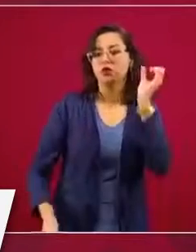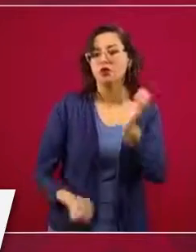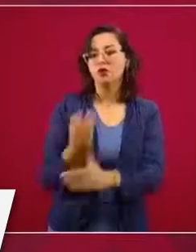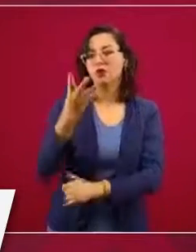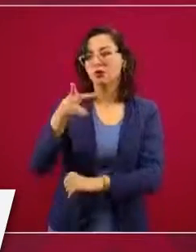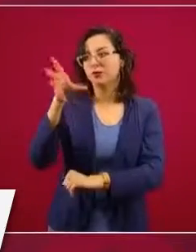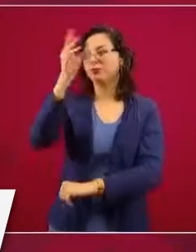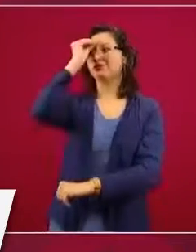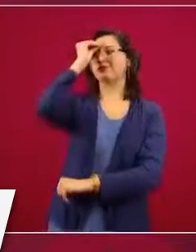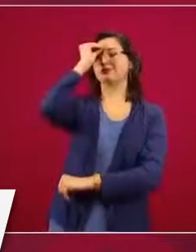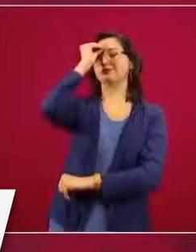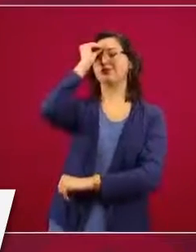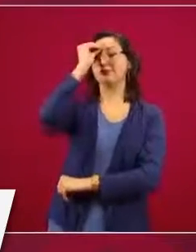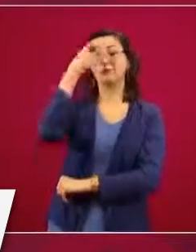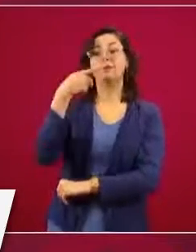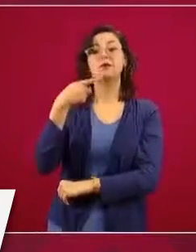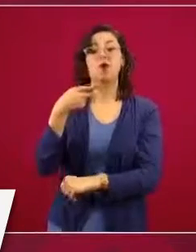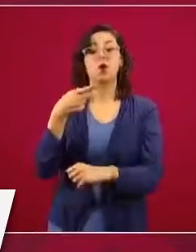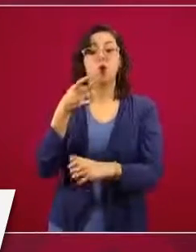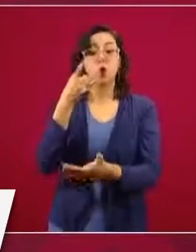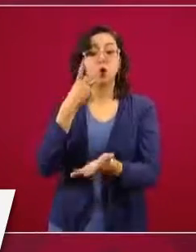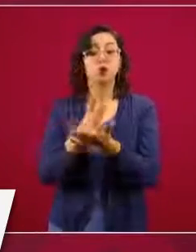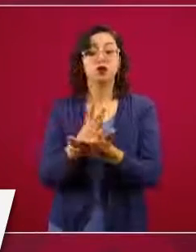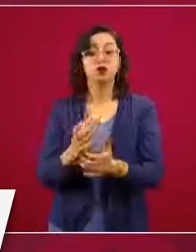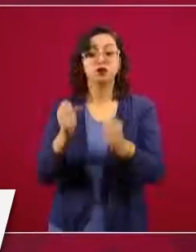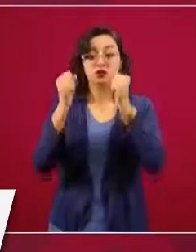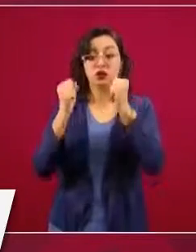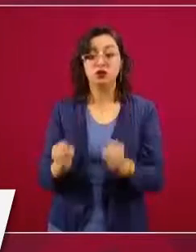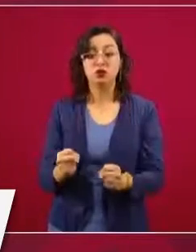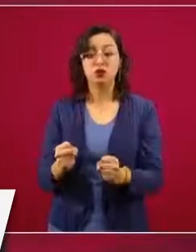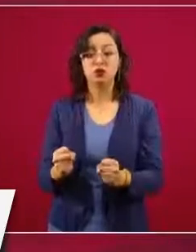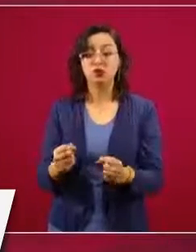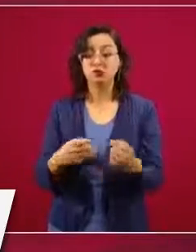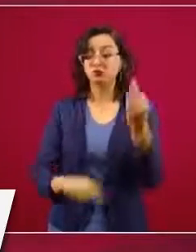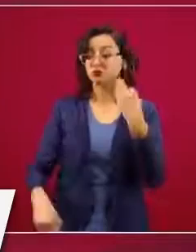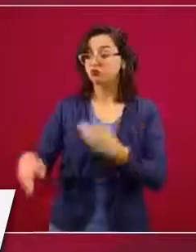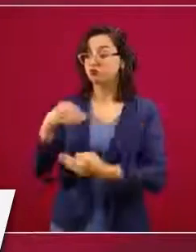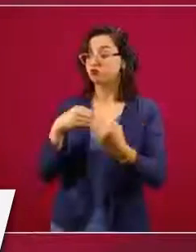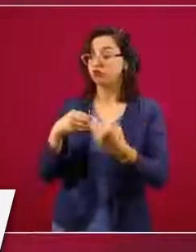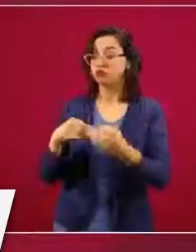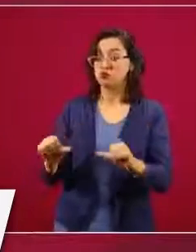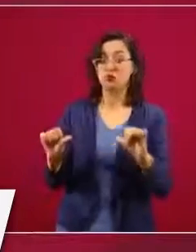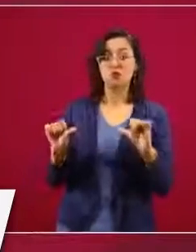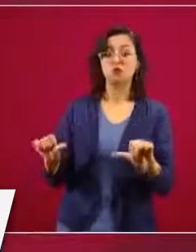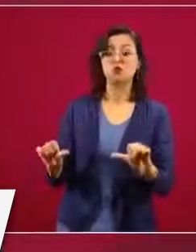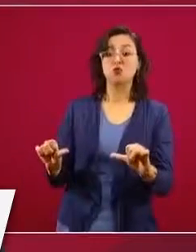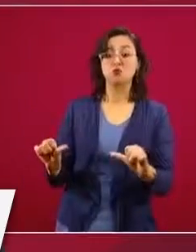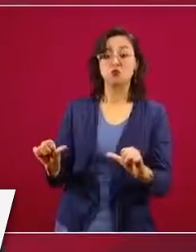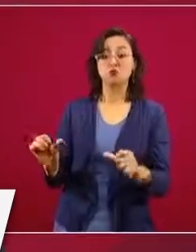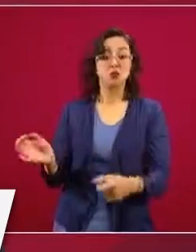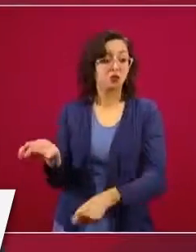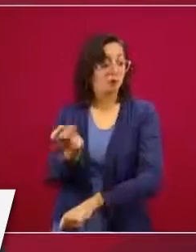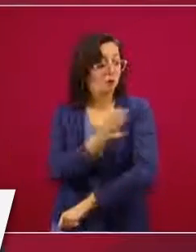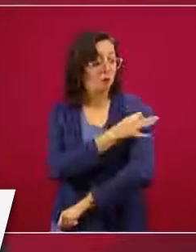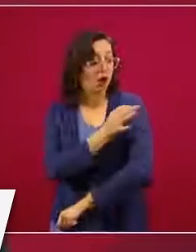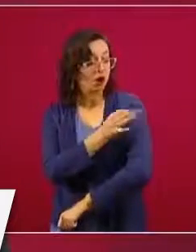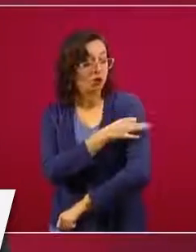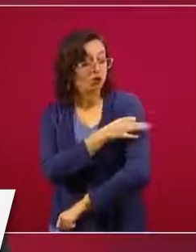es que no hay inmunidad previa, es que no hay vacuna y no hay tratamiento.